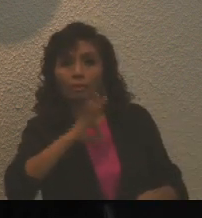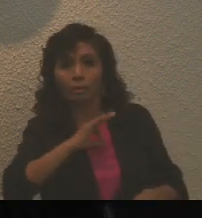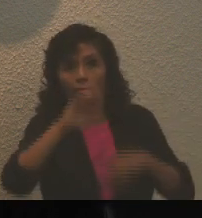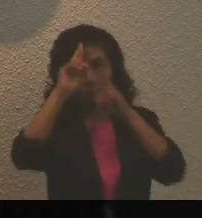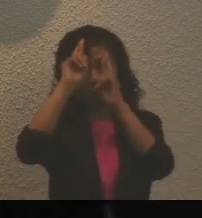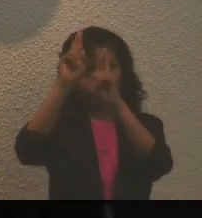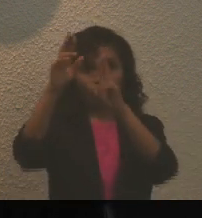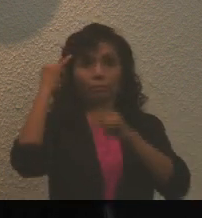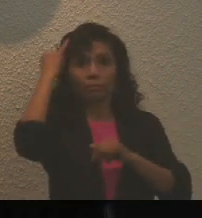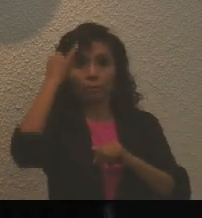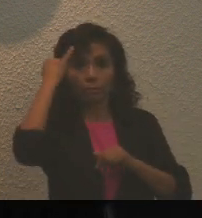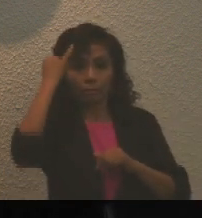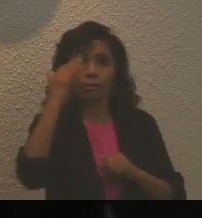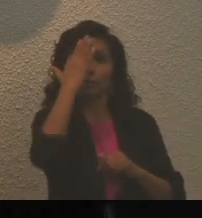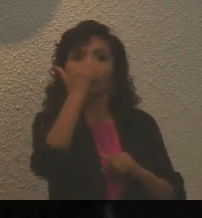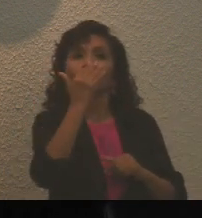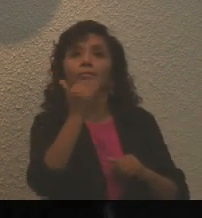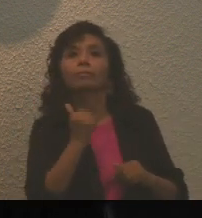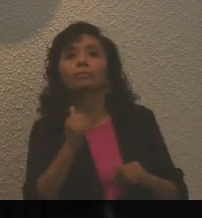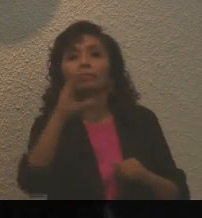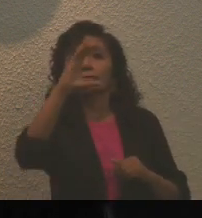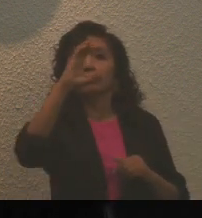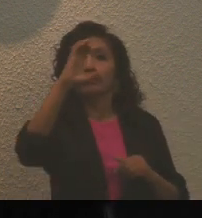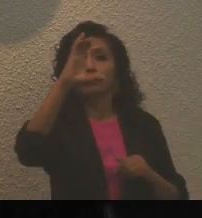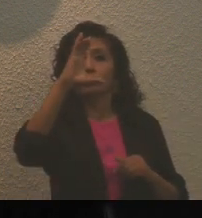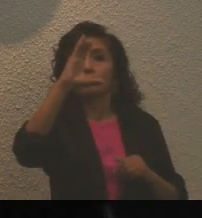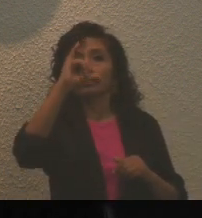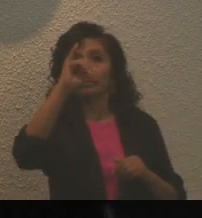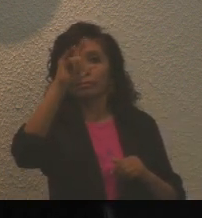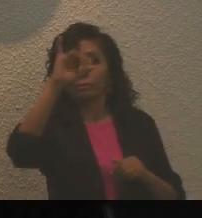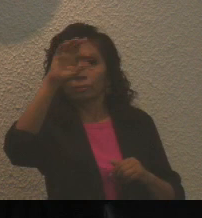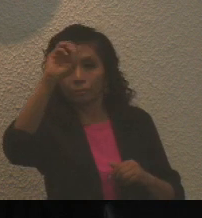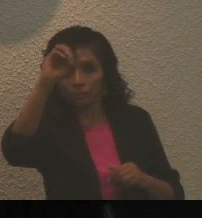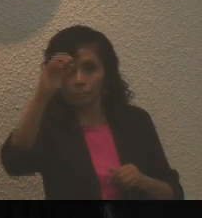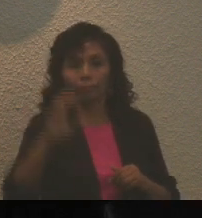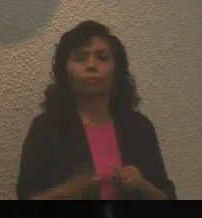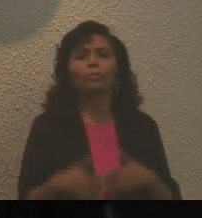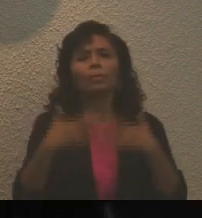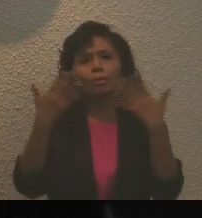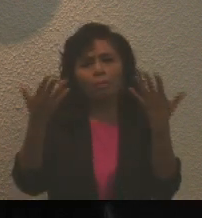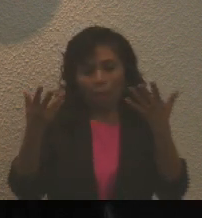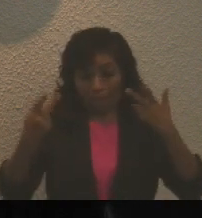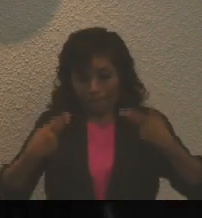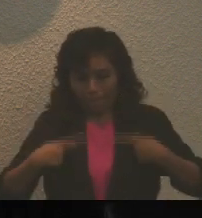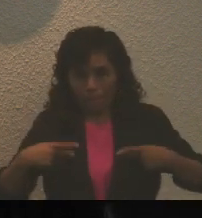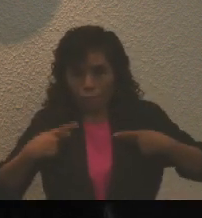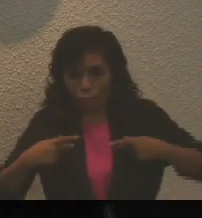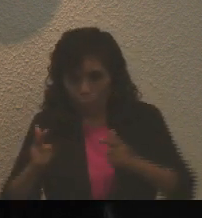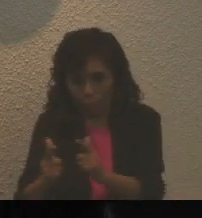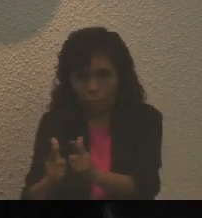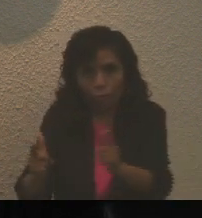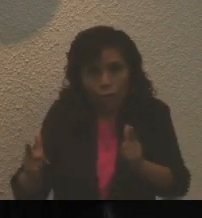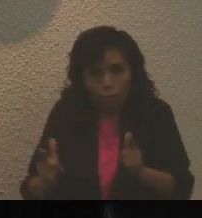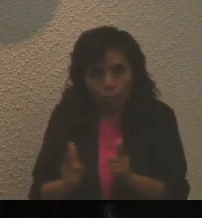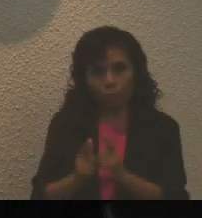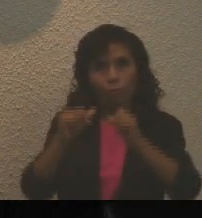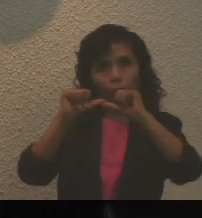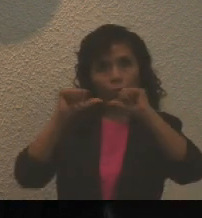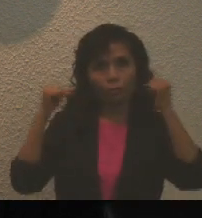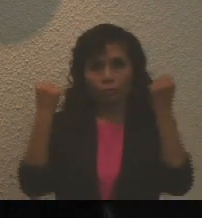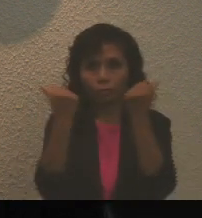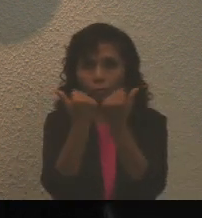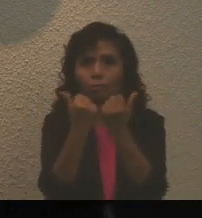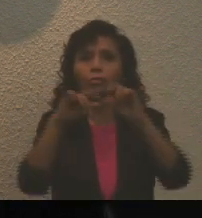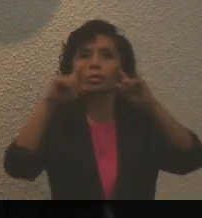indígena maya Cecilio Chi para reconocer a los ciudadanos, agrupaciones sociales e